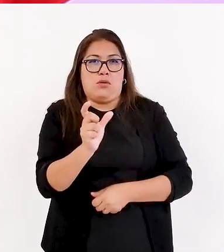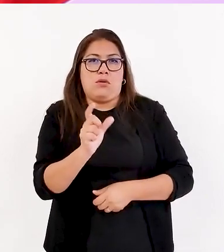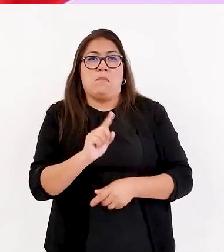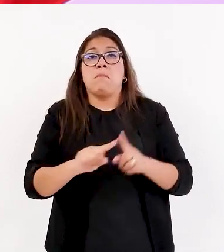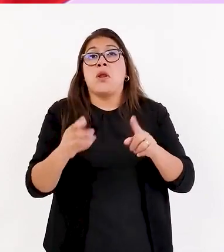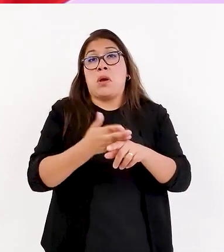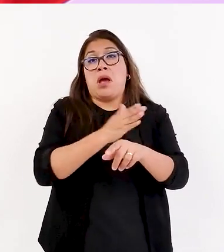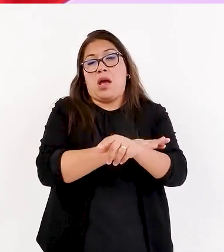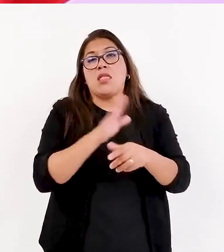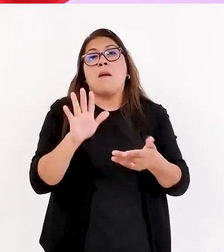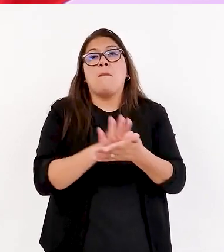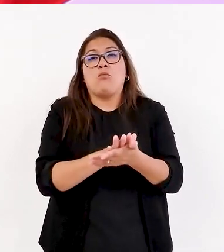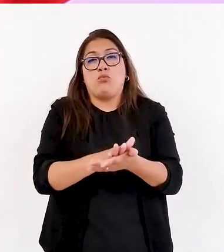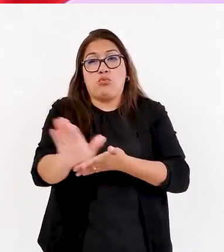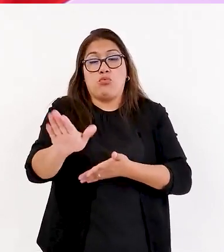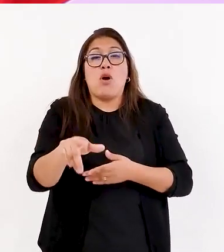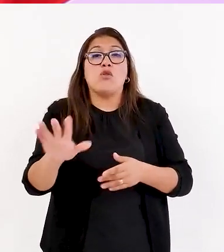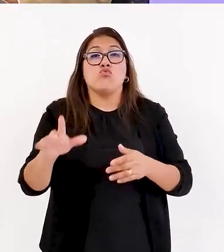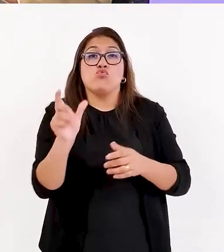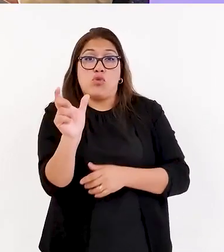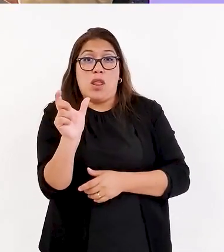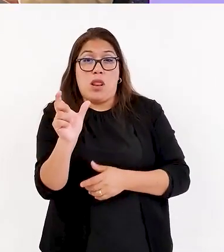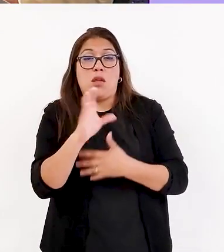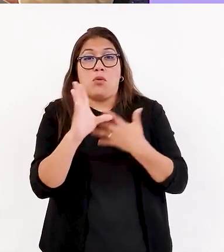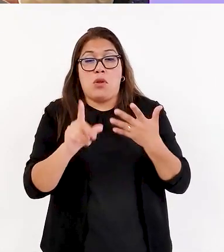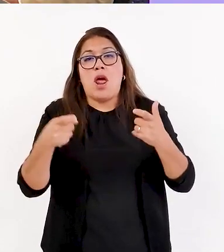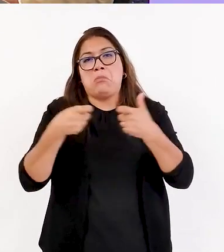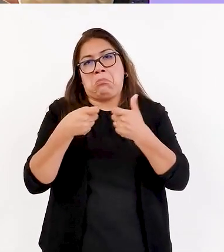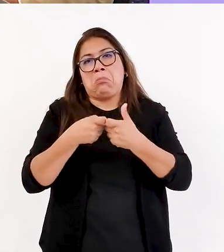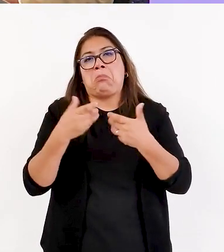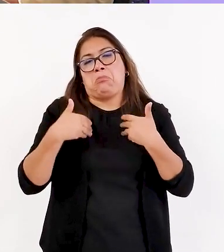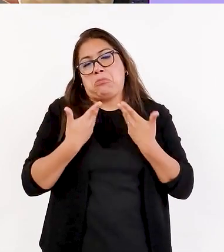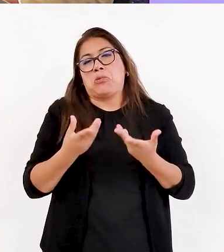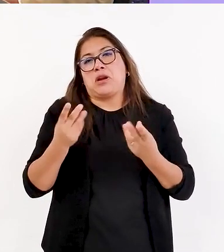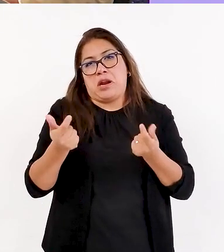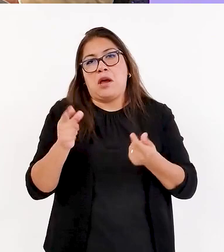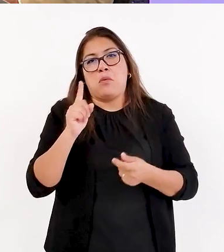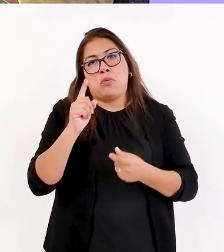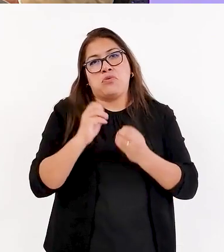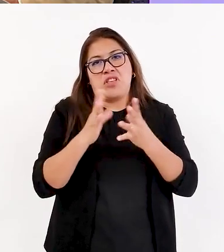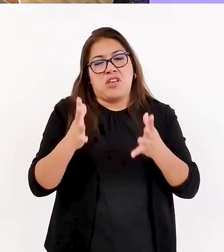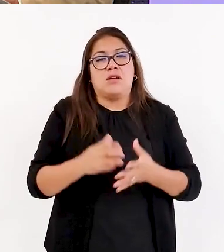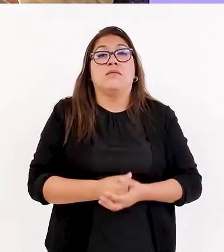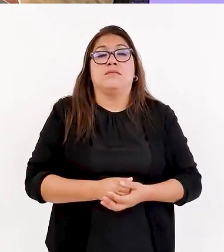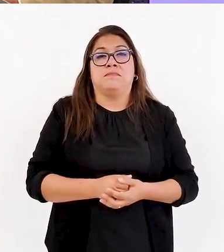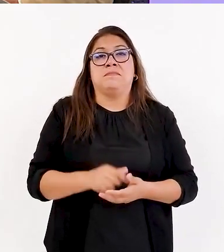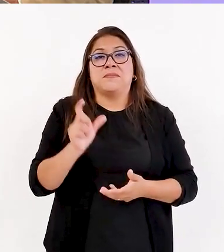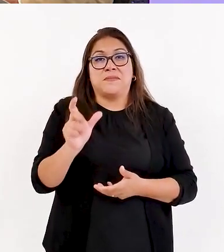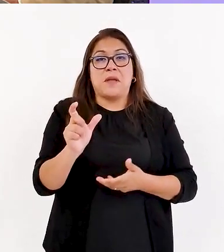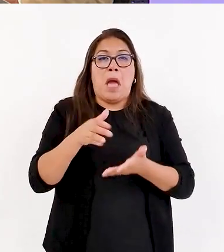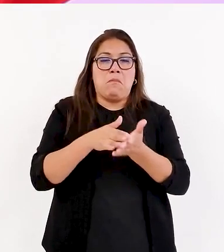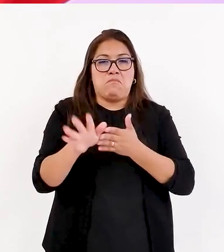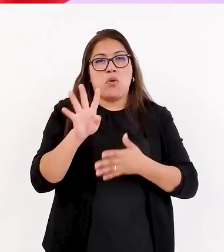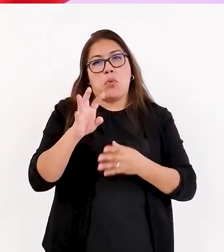laminado, ¿no? Lo tienes. Eso es, digamos, en cuanto al carnet, ¿no?